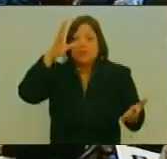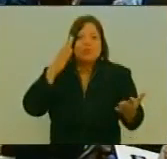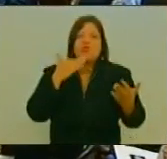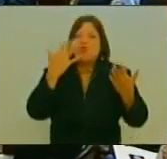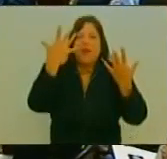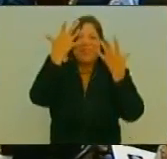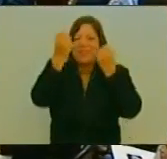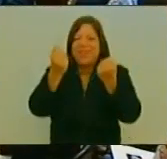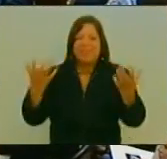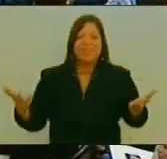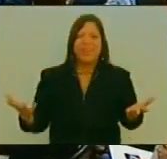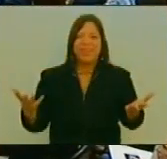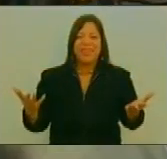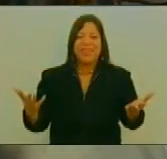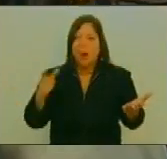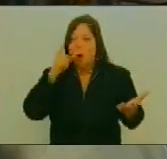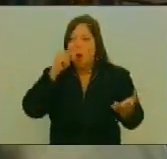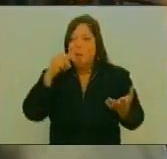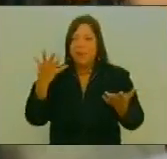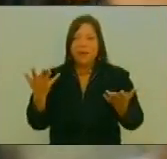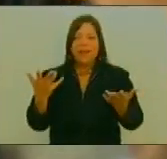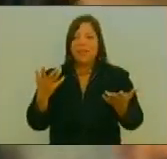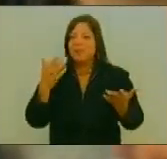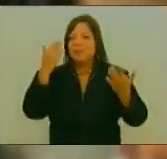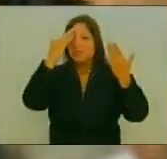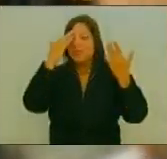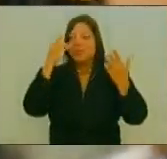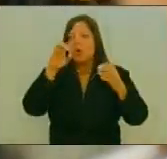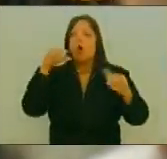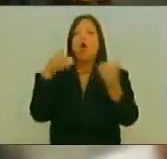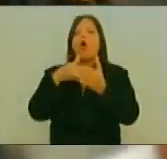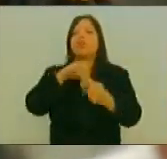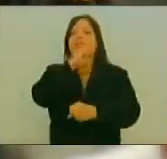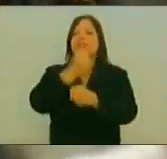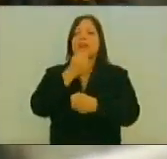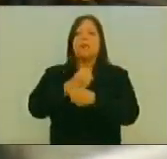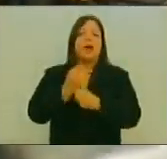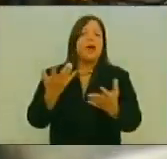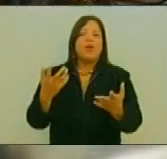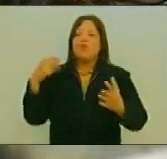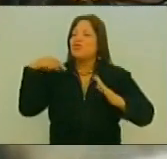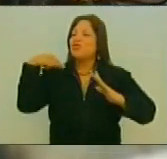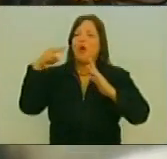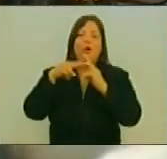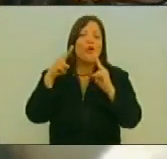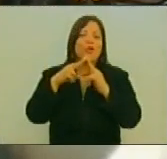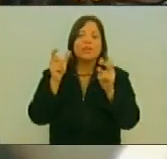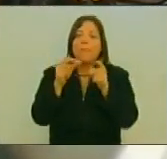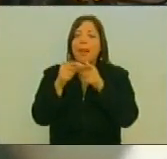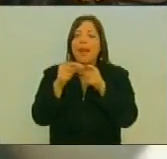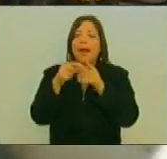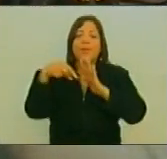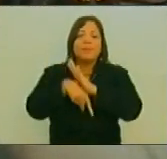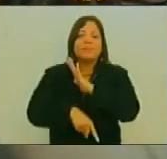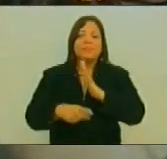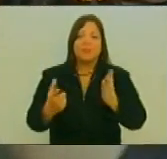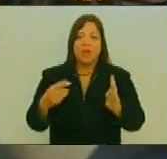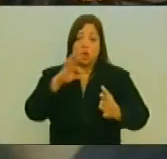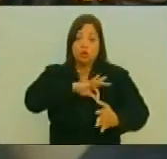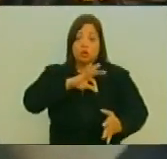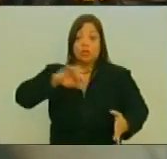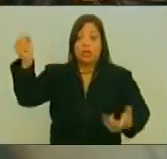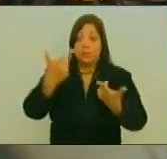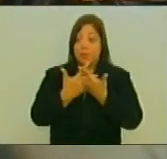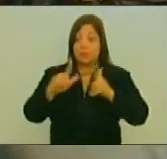Explotador Antiobrero No conoce La esencia Del socialismo El socialismo Es precisamente La